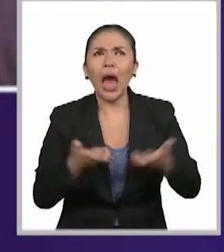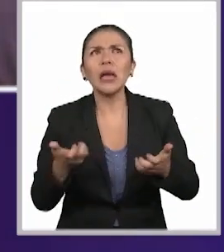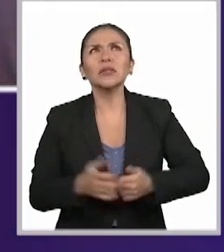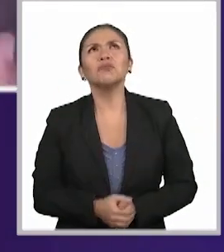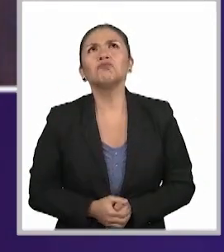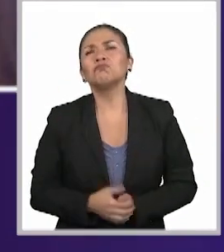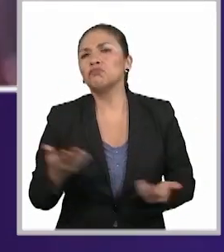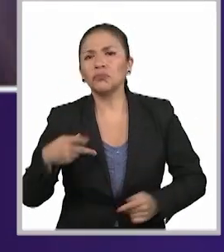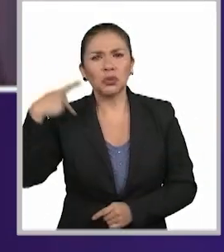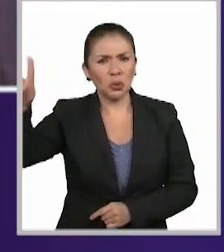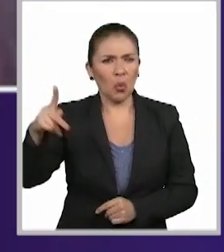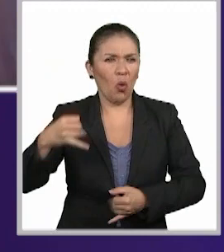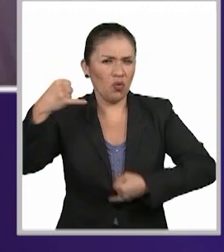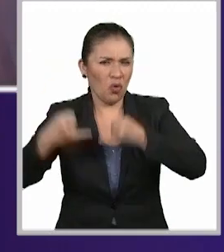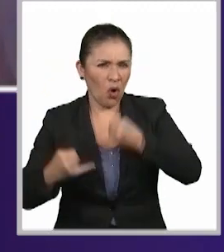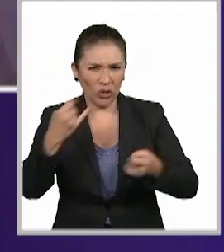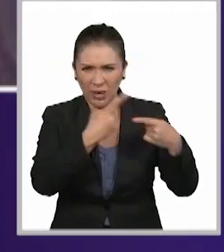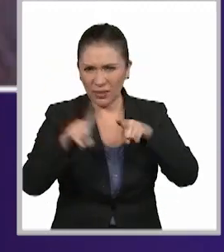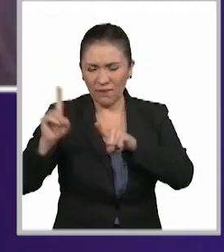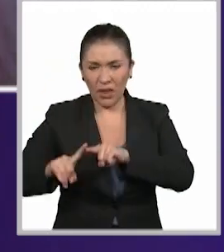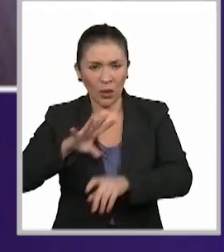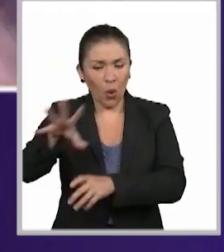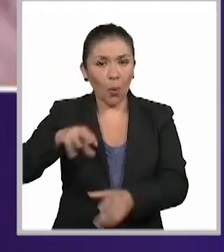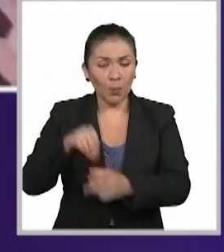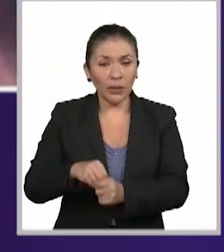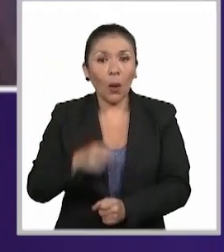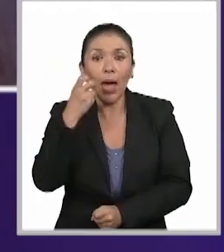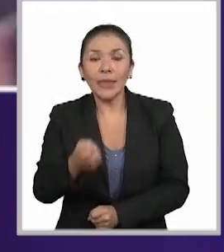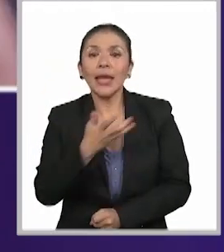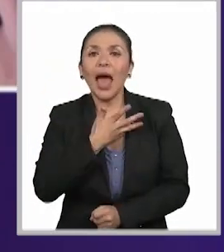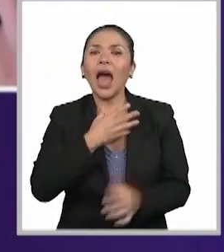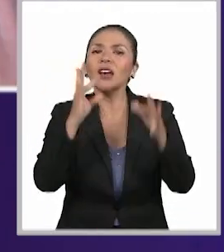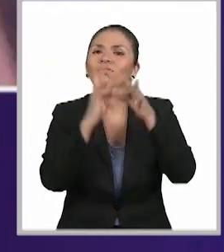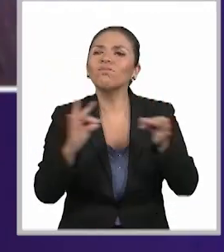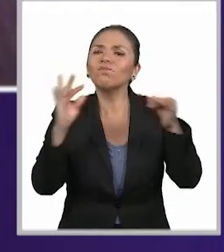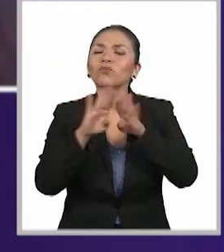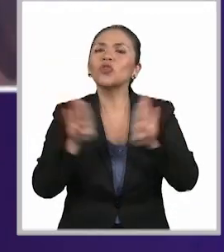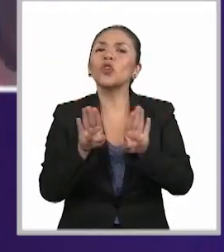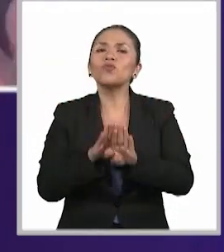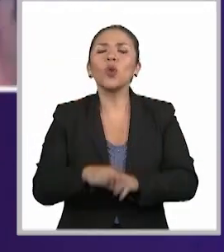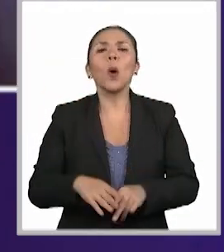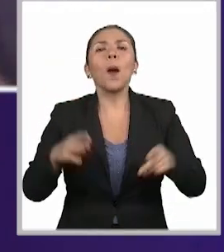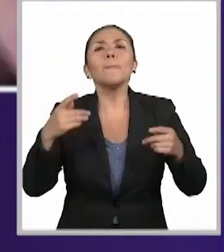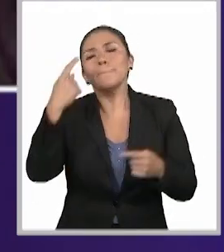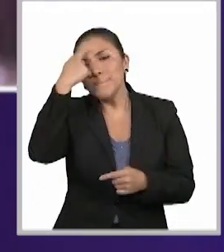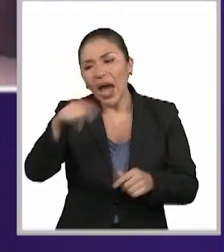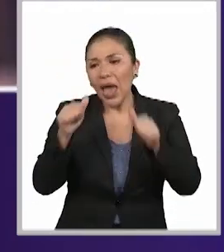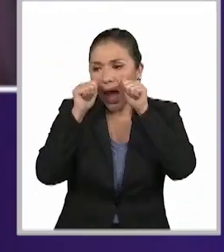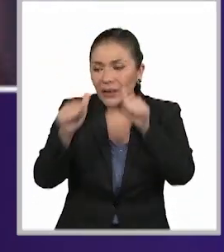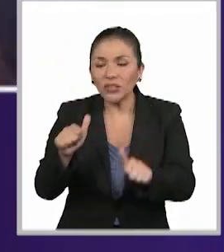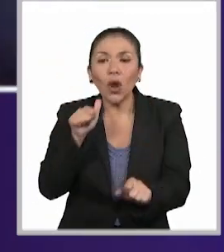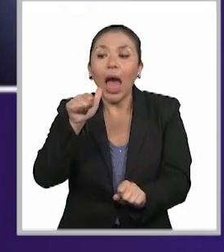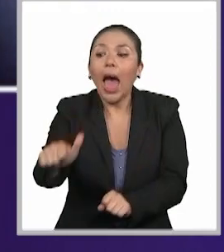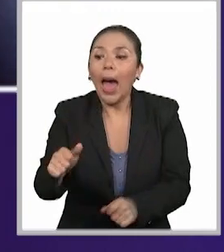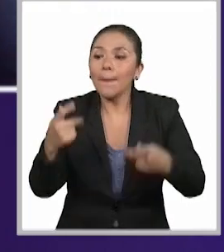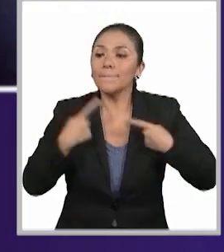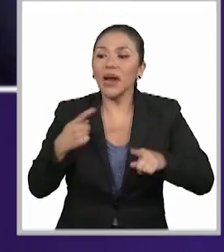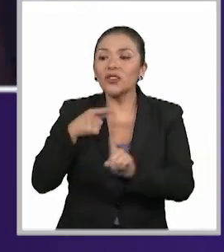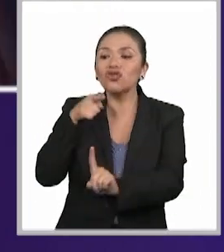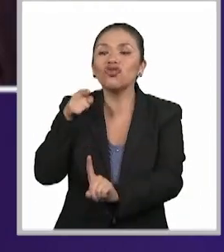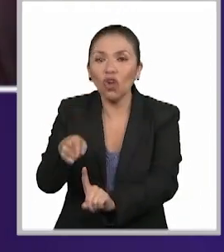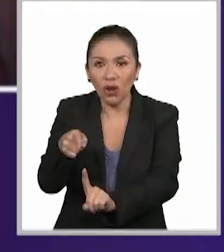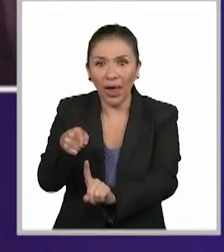la corte en general, son hasta escritas en segunda persona, son dirigidas a esta persona en